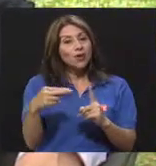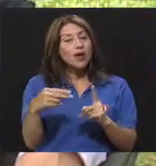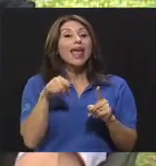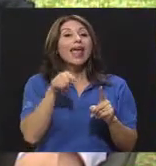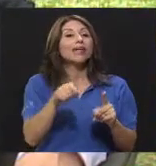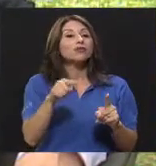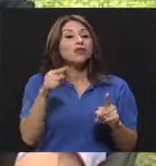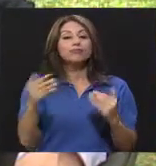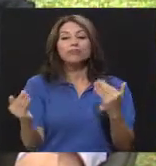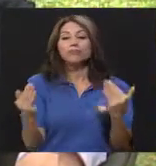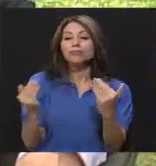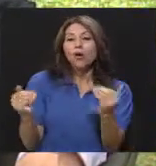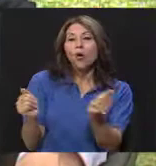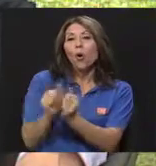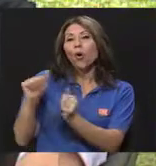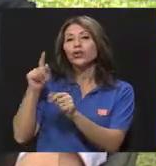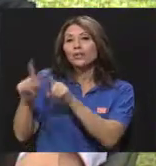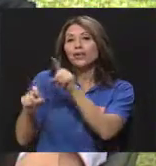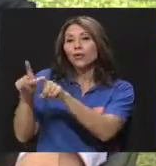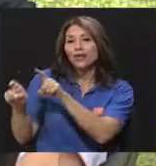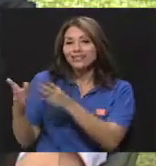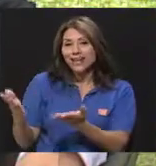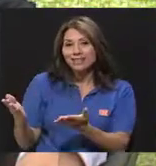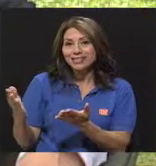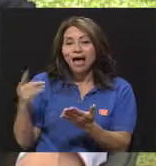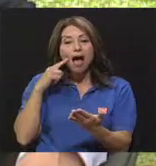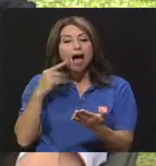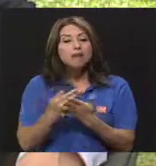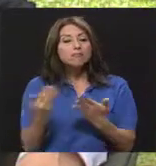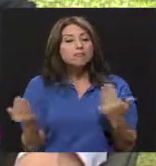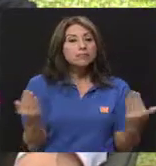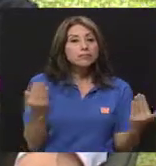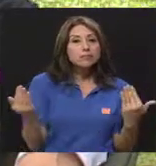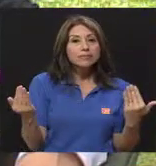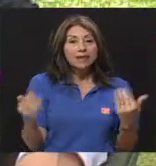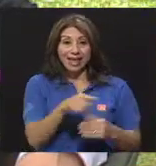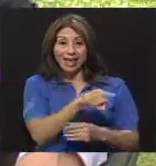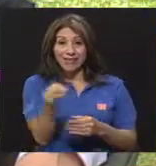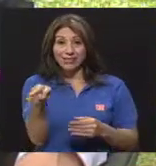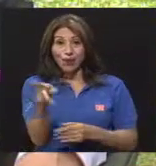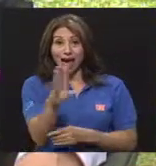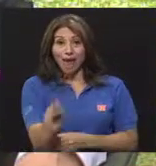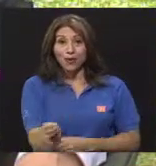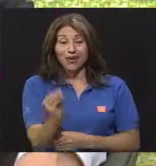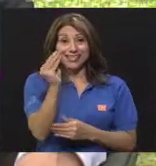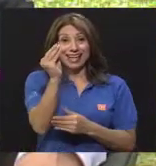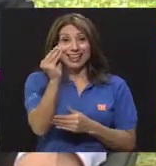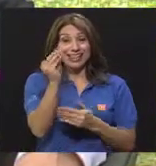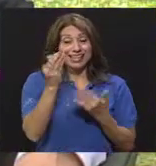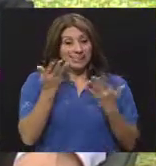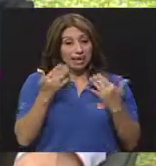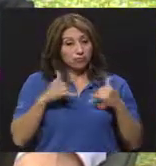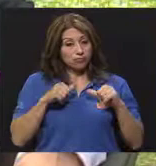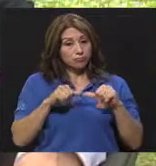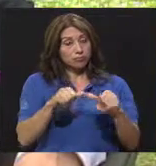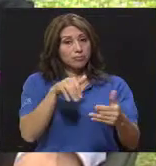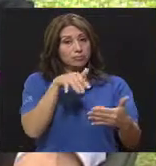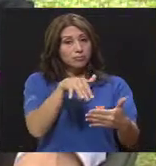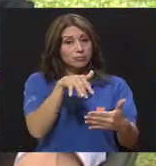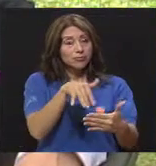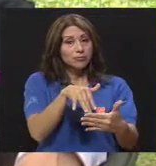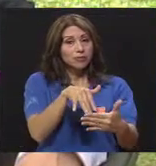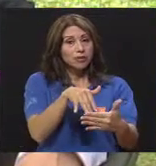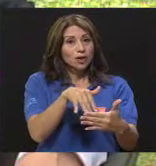con otros datos de otras encuestas. Esto de que los adolescentes escolarizados tienen una baja, digamos, actividad sexual coital,